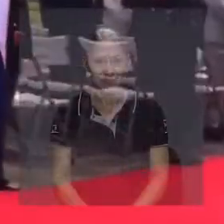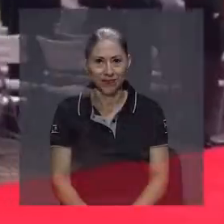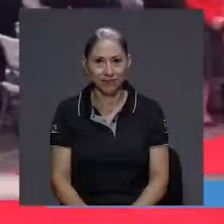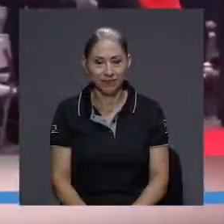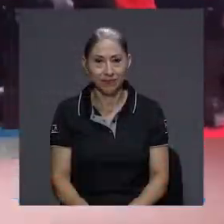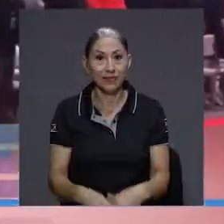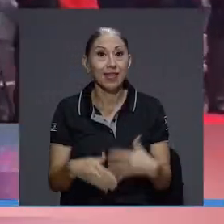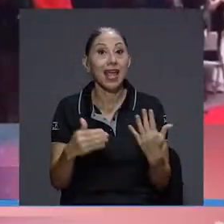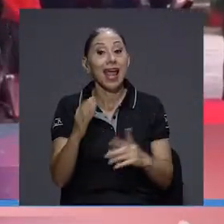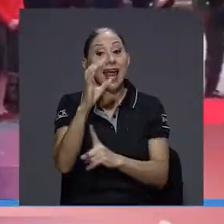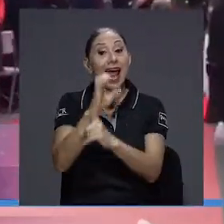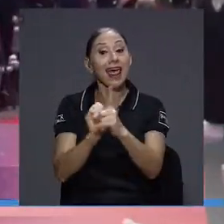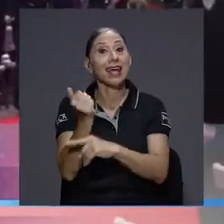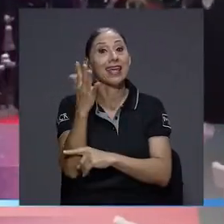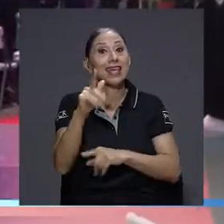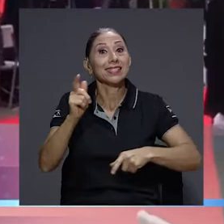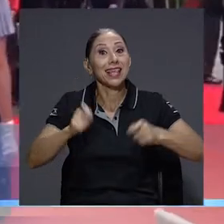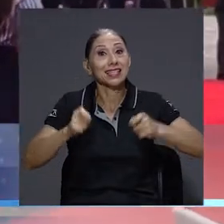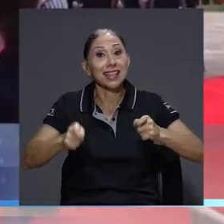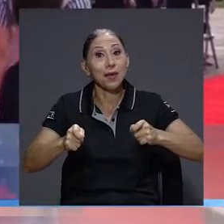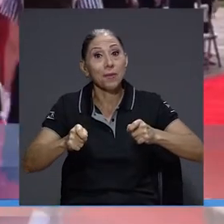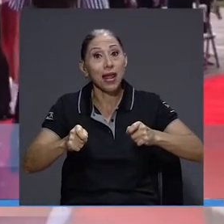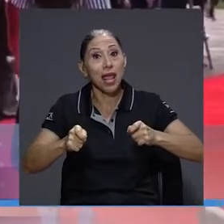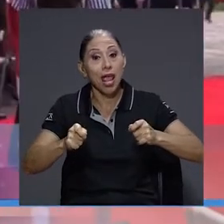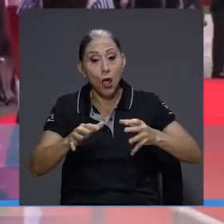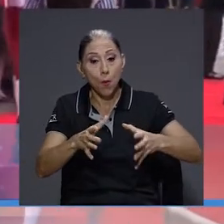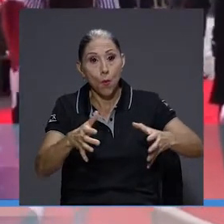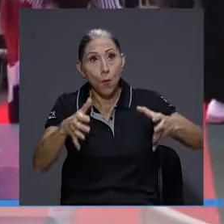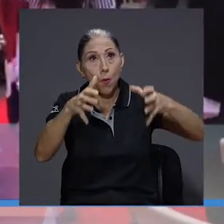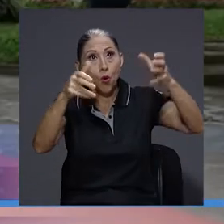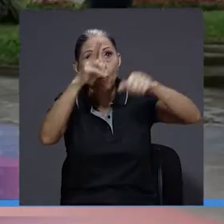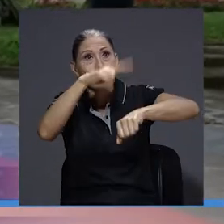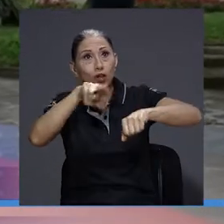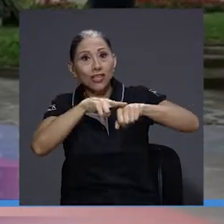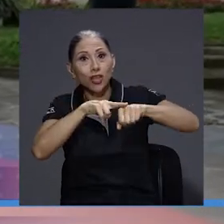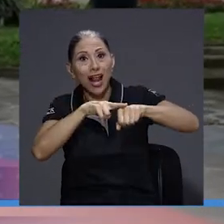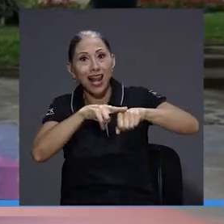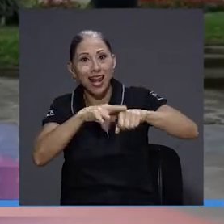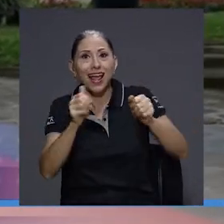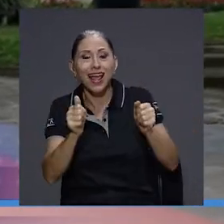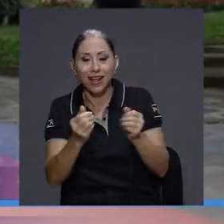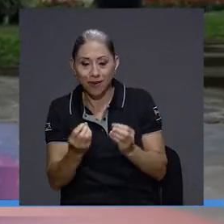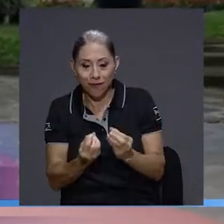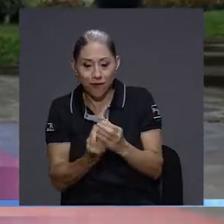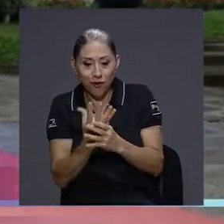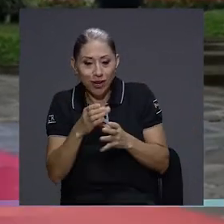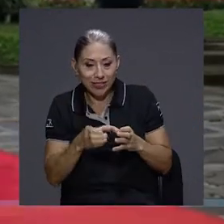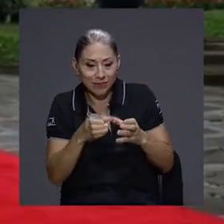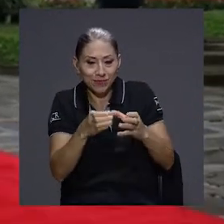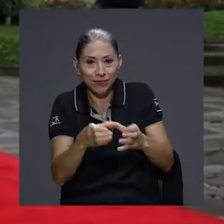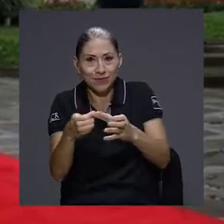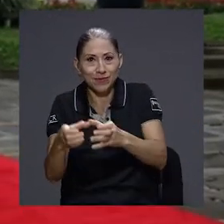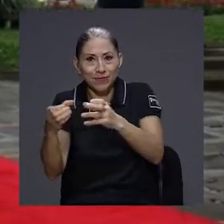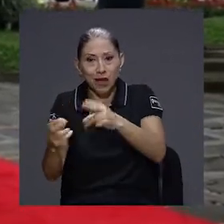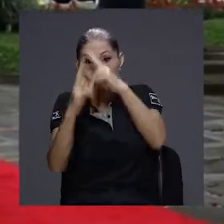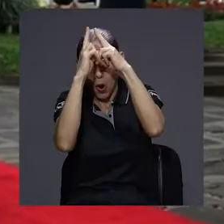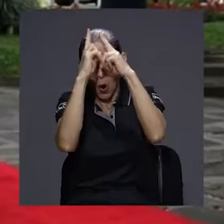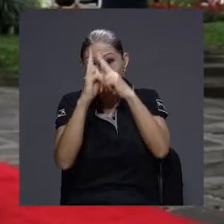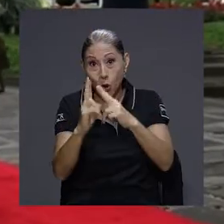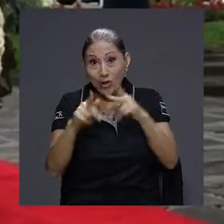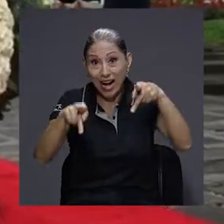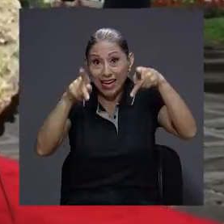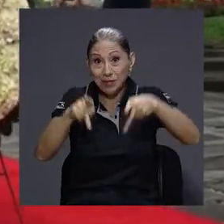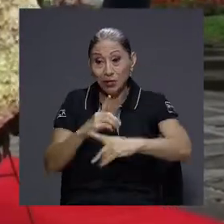Cada 15 de septiembre, las flores al pie del Monumento Nacional honran a los héroes que defendieron al país de los filibusteros